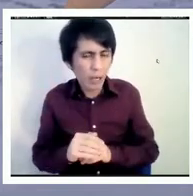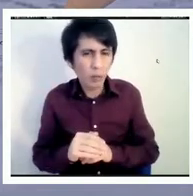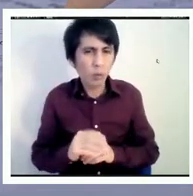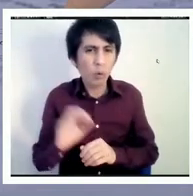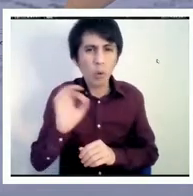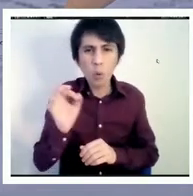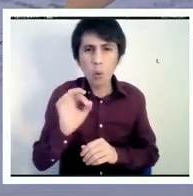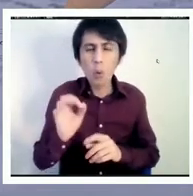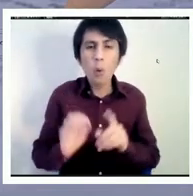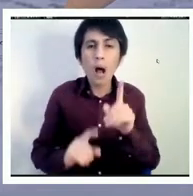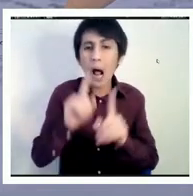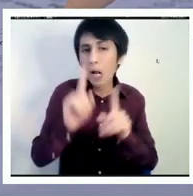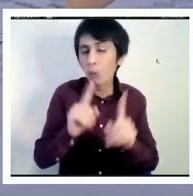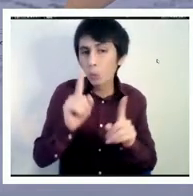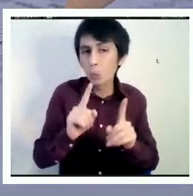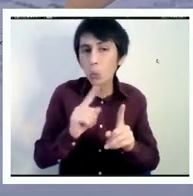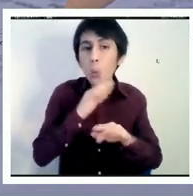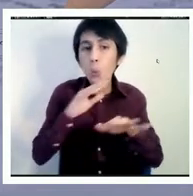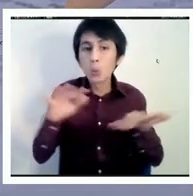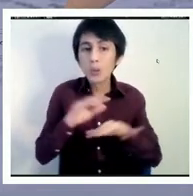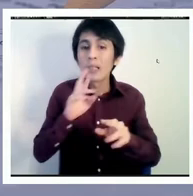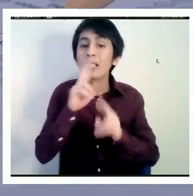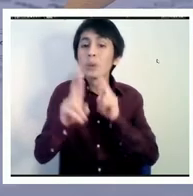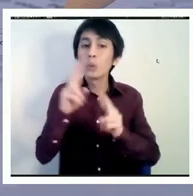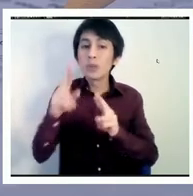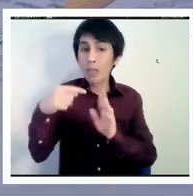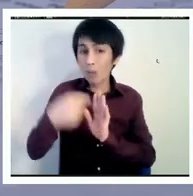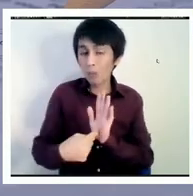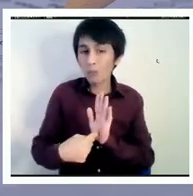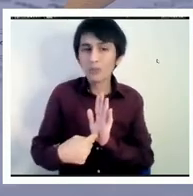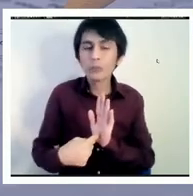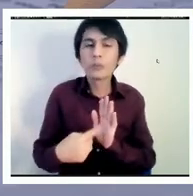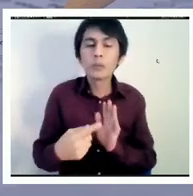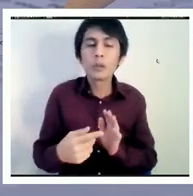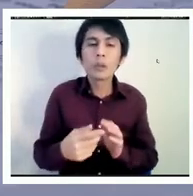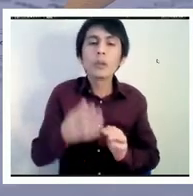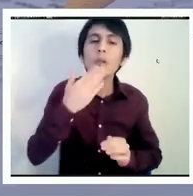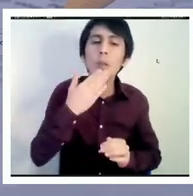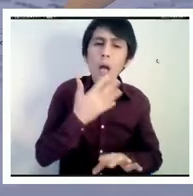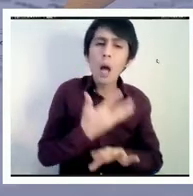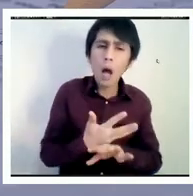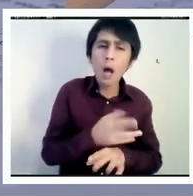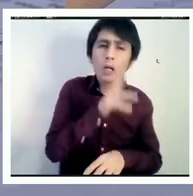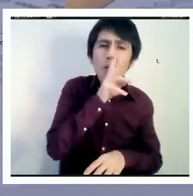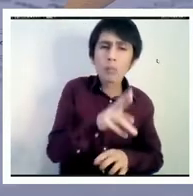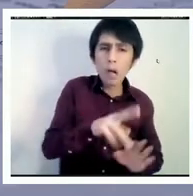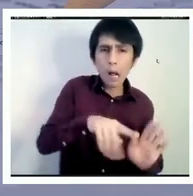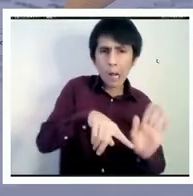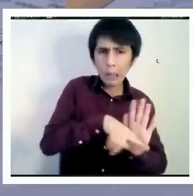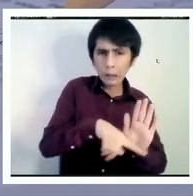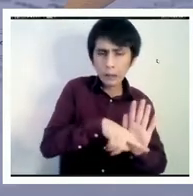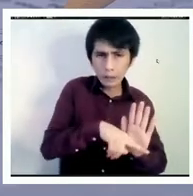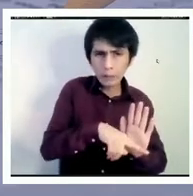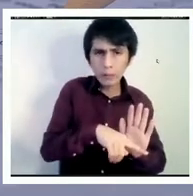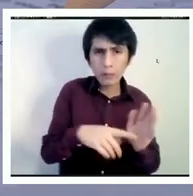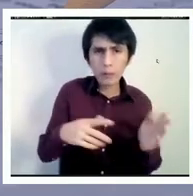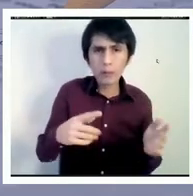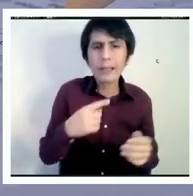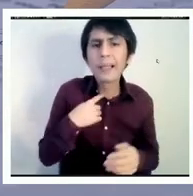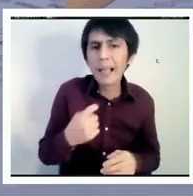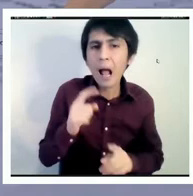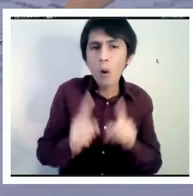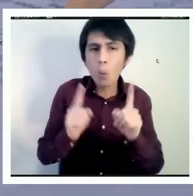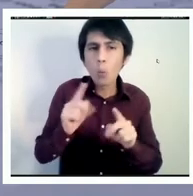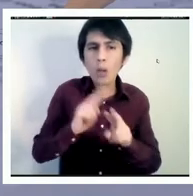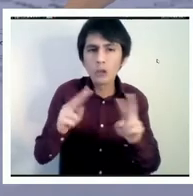resultados de esta evaluación de manera efectiva pero también tenemos una respuesta negativa en términos de que han hecho trampa han